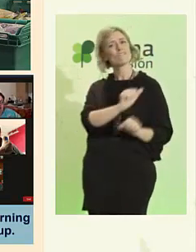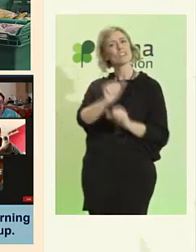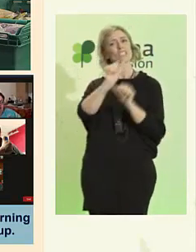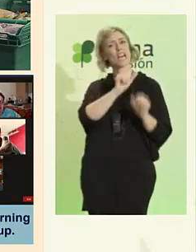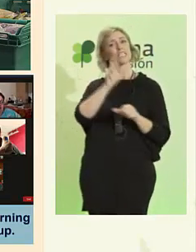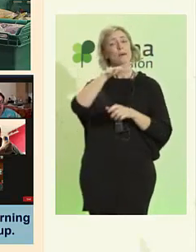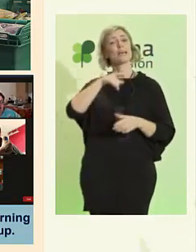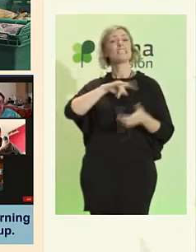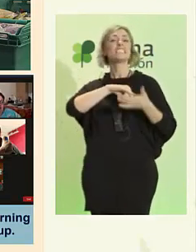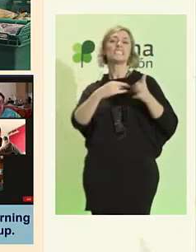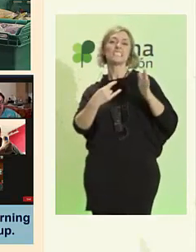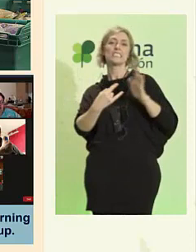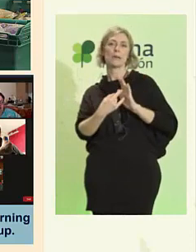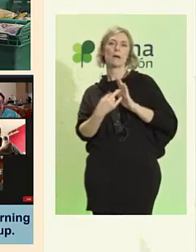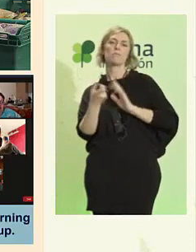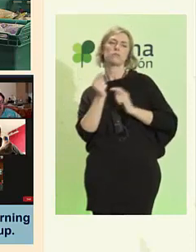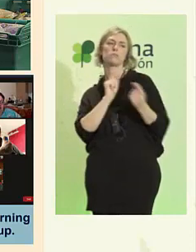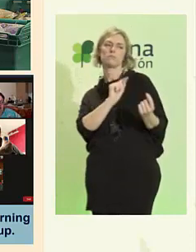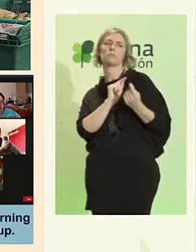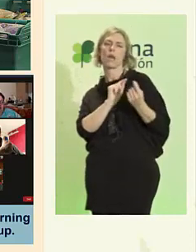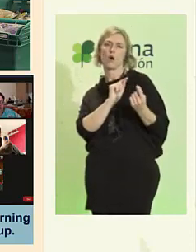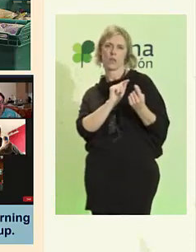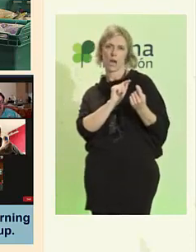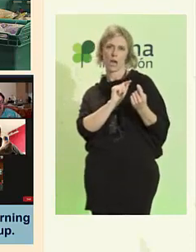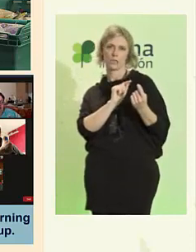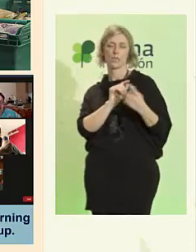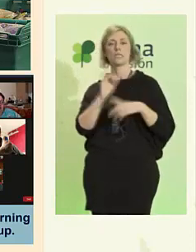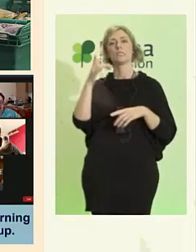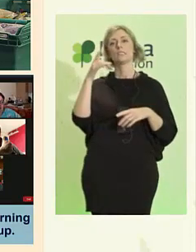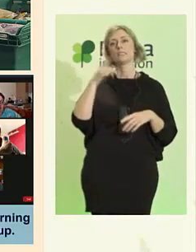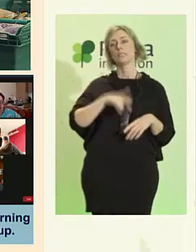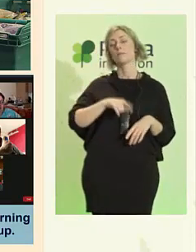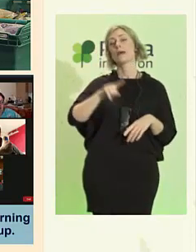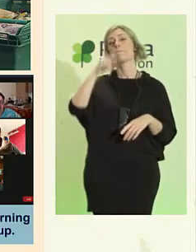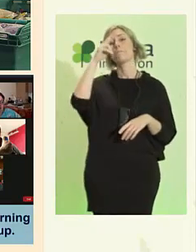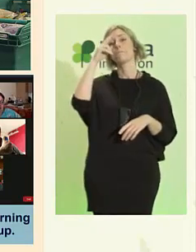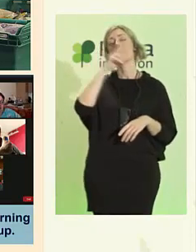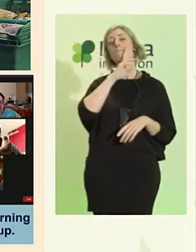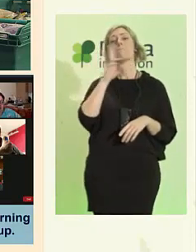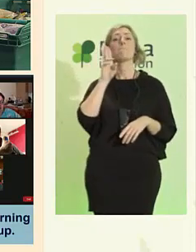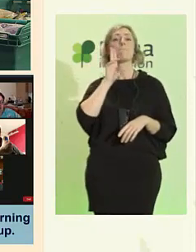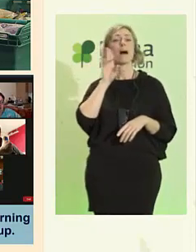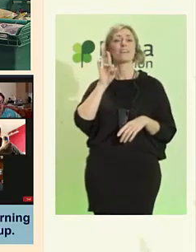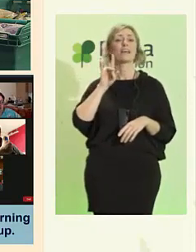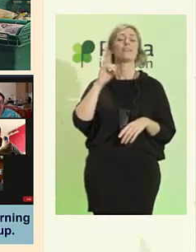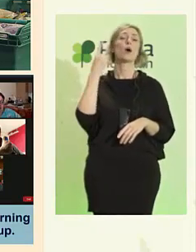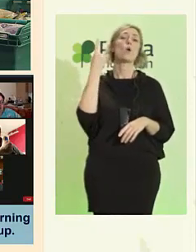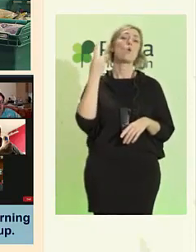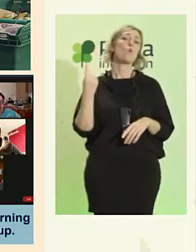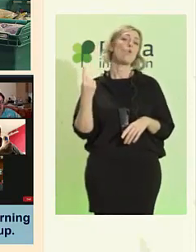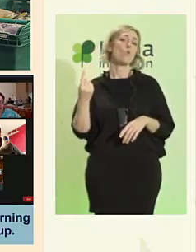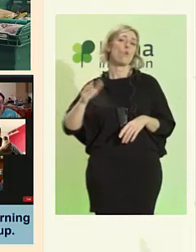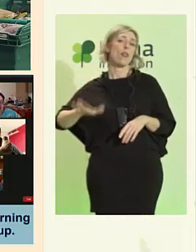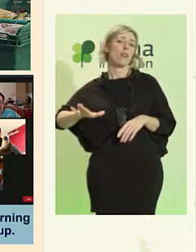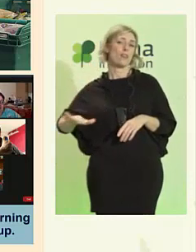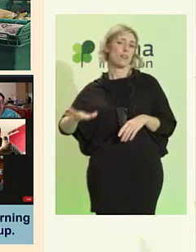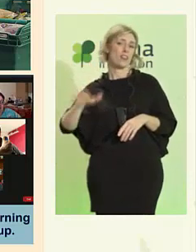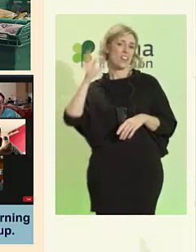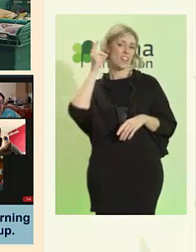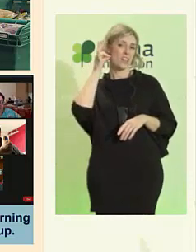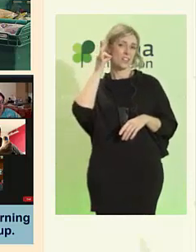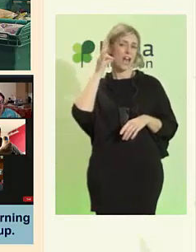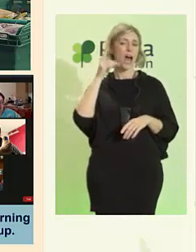sistema. Tenemos a Silvana, que es la madre de una niña con autismo. Es